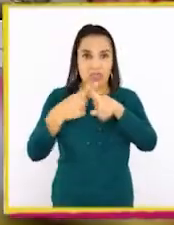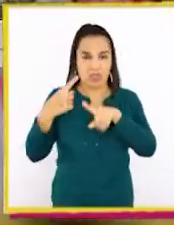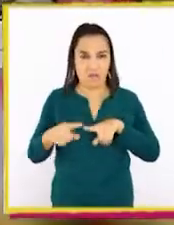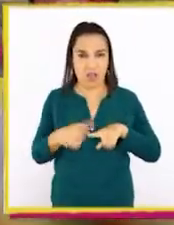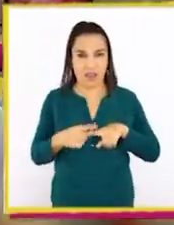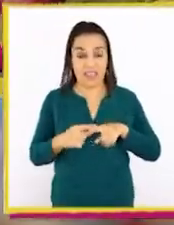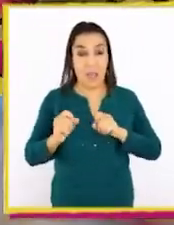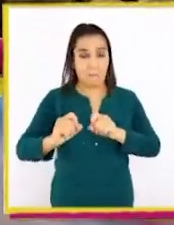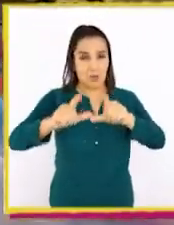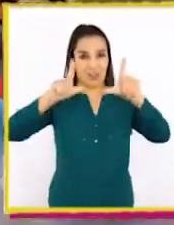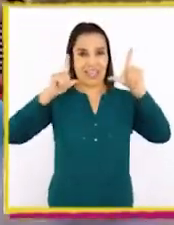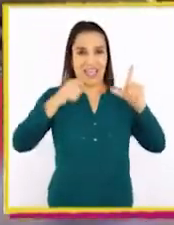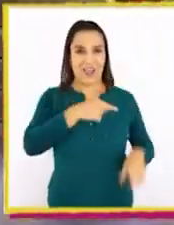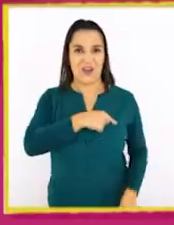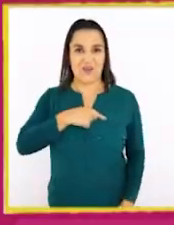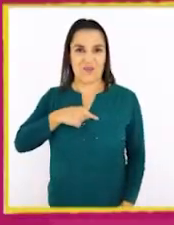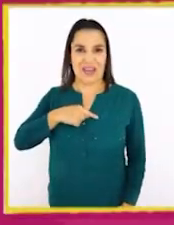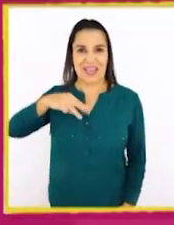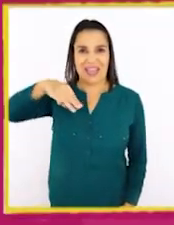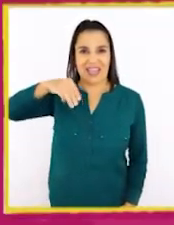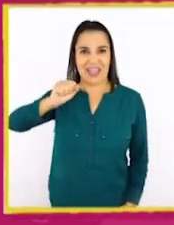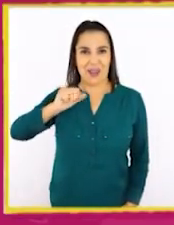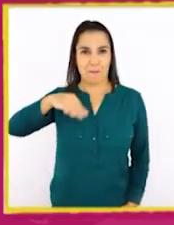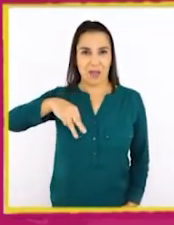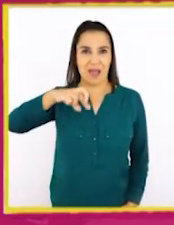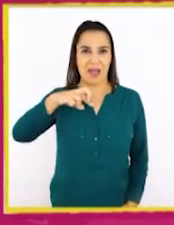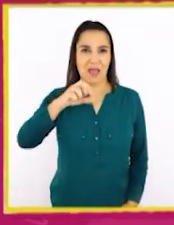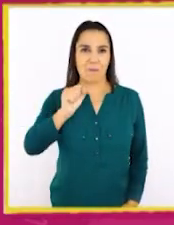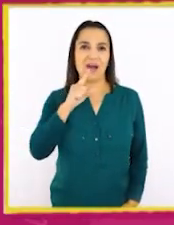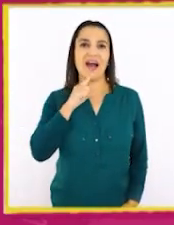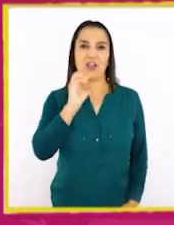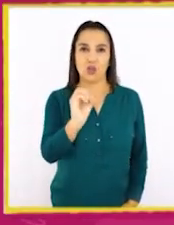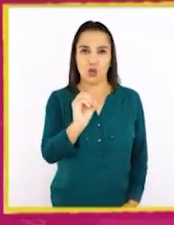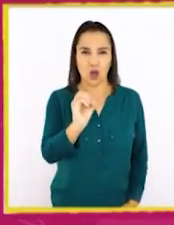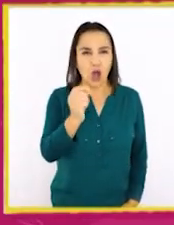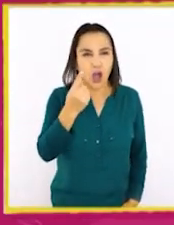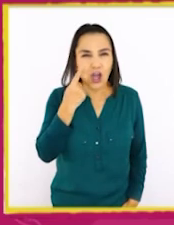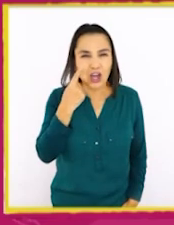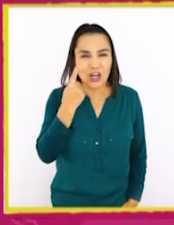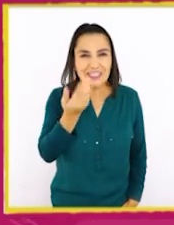Su protagonista se llama Mampato. ¿Lo conocen?